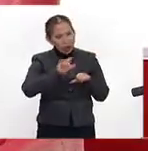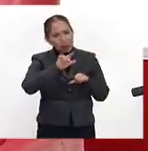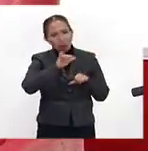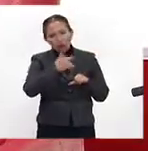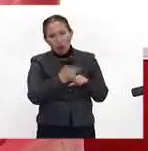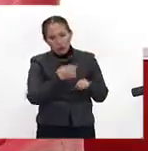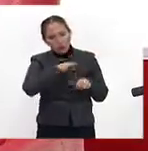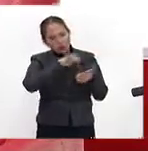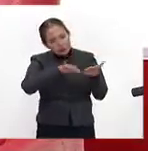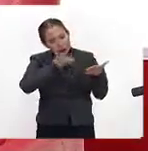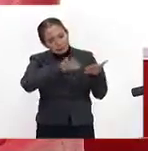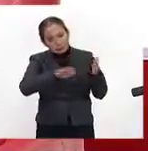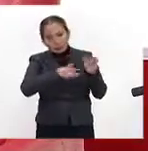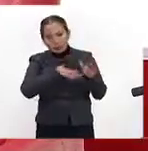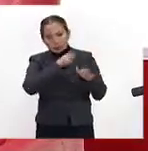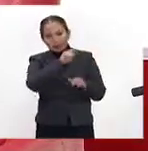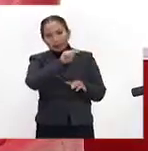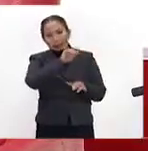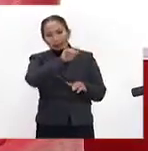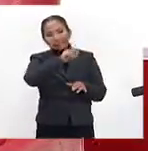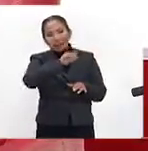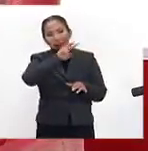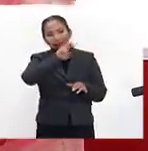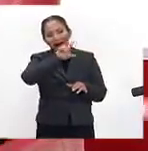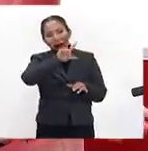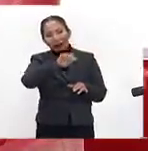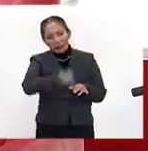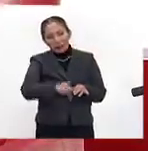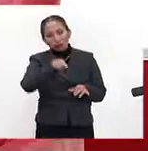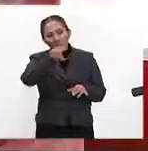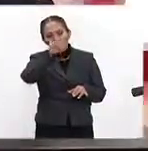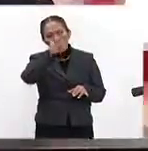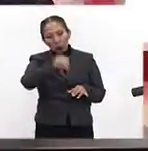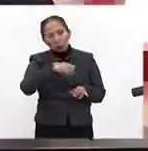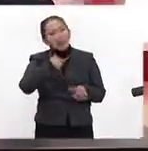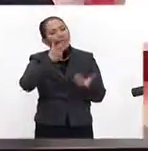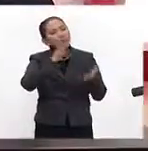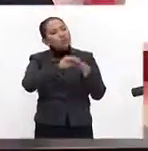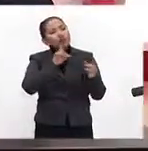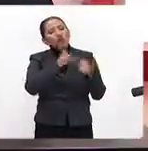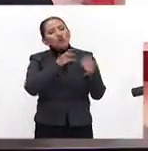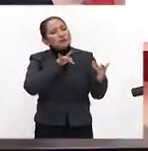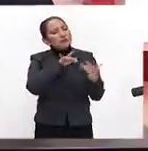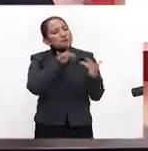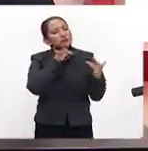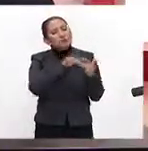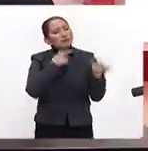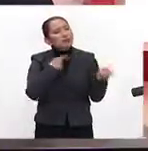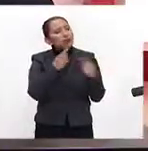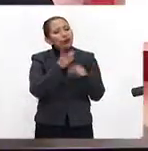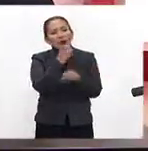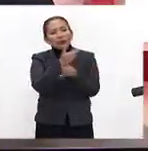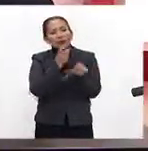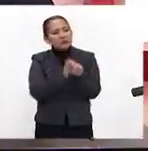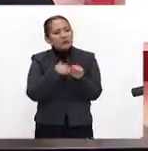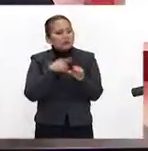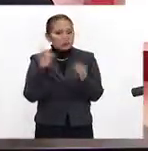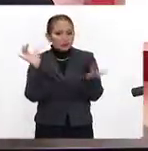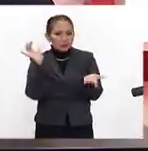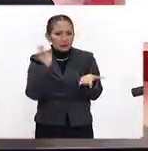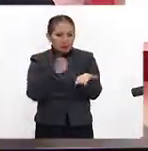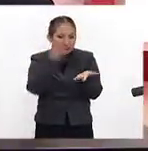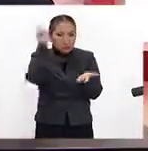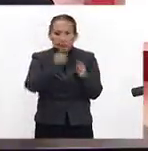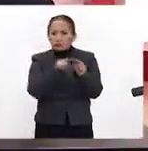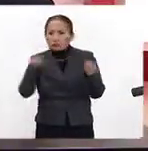lo pueden leer en mi página TrixiaValle.com, pero platícanos en dónde te contactan, dónde te llevan. Obviamente voy a poner un link a tu